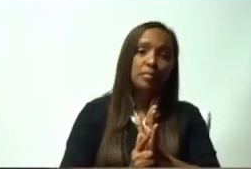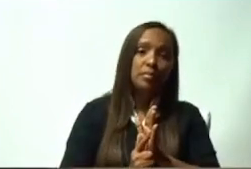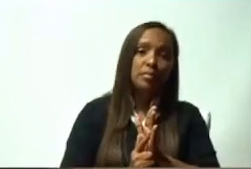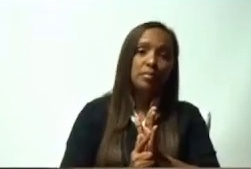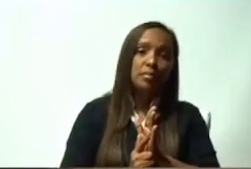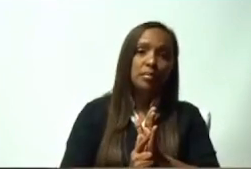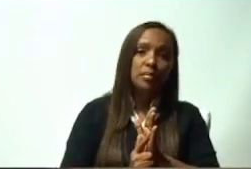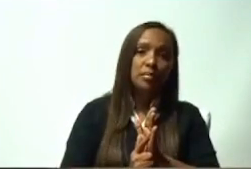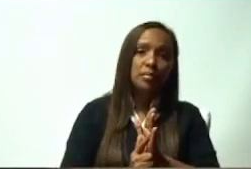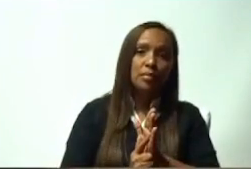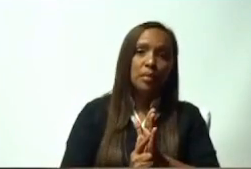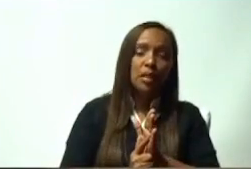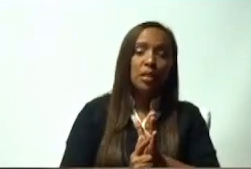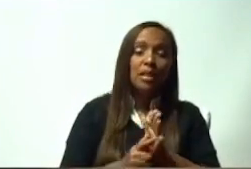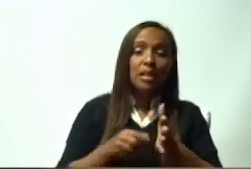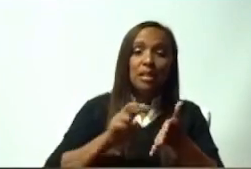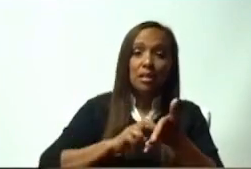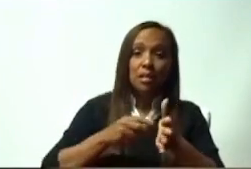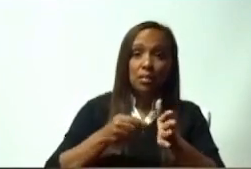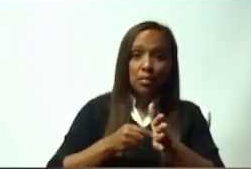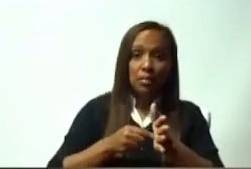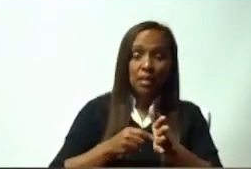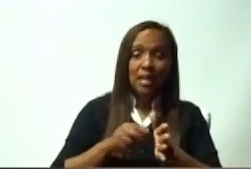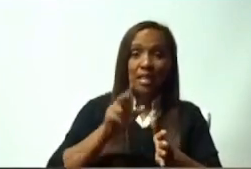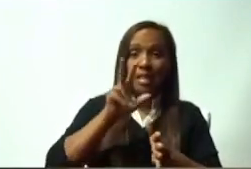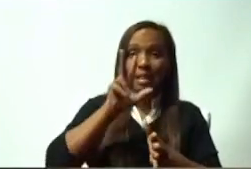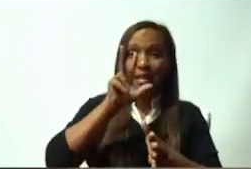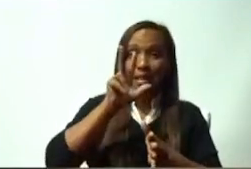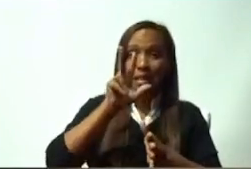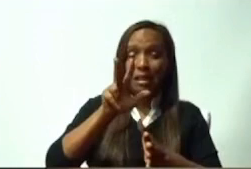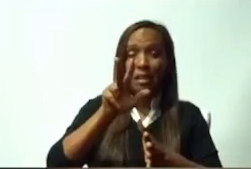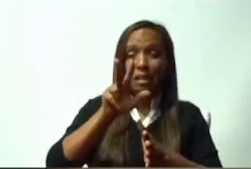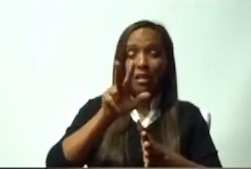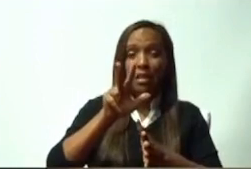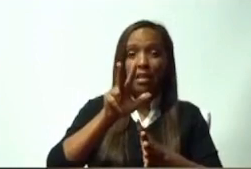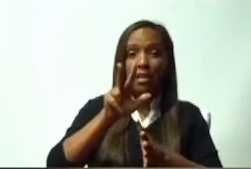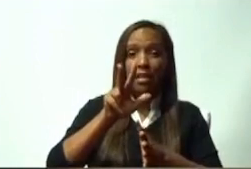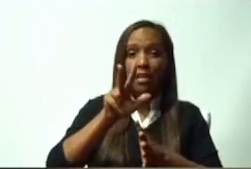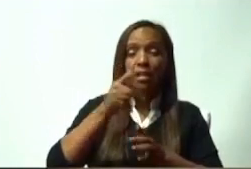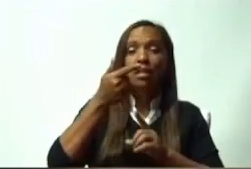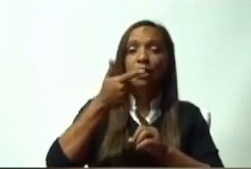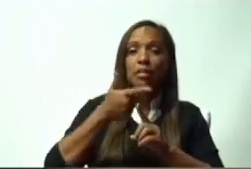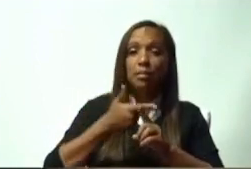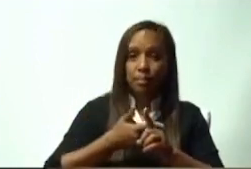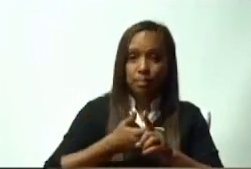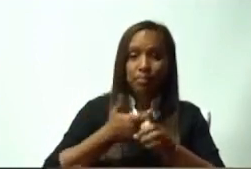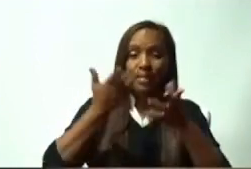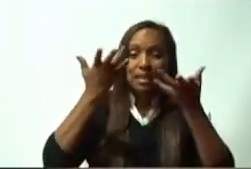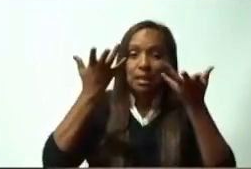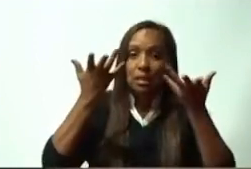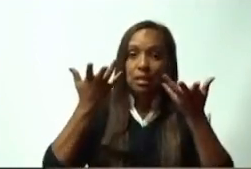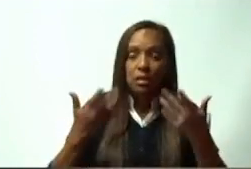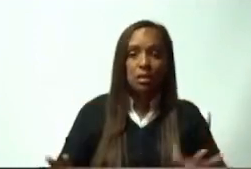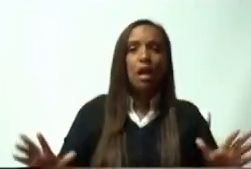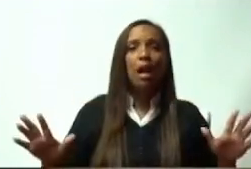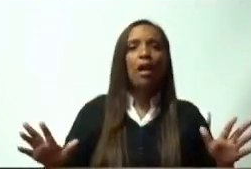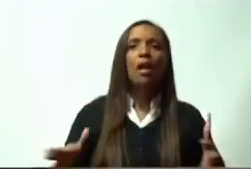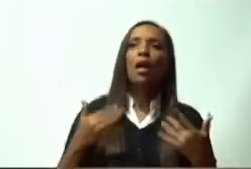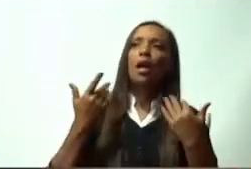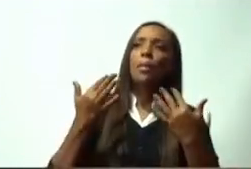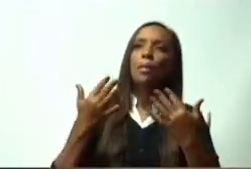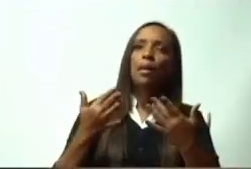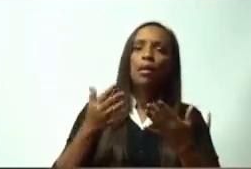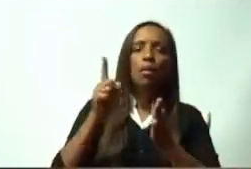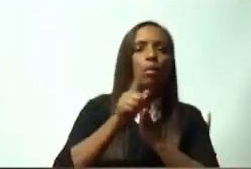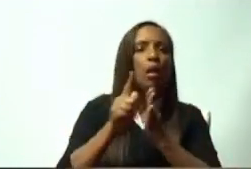ya tenemos tres meses de retraso para que se dicte el reglamento de aplicación de la ley. Y que por eso queremos hacernos eco de esta voz que tenemos